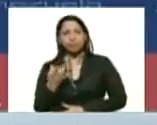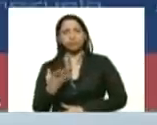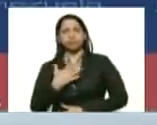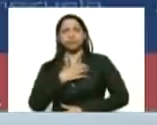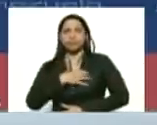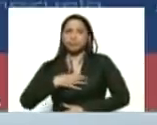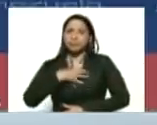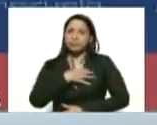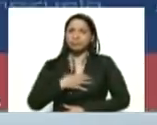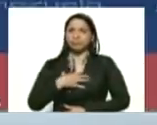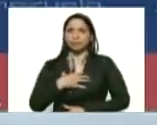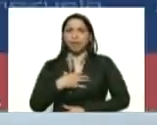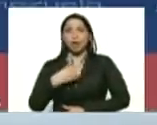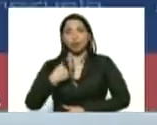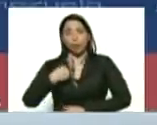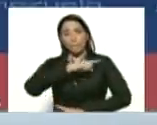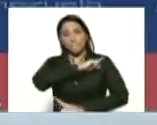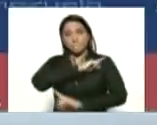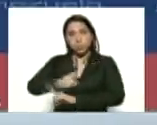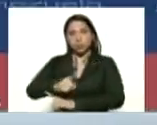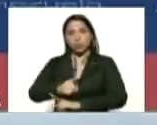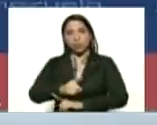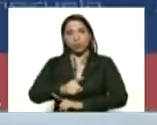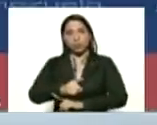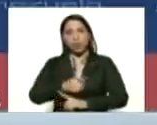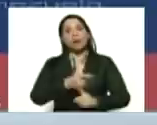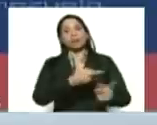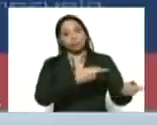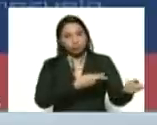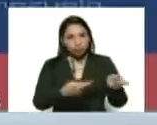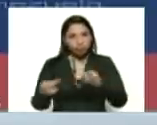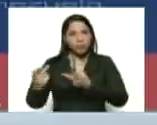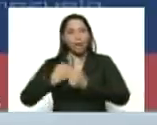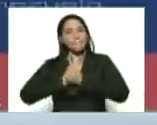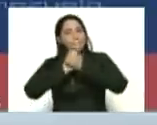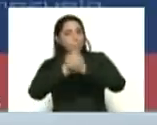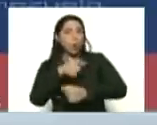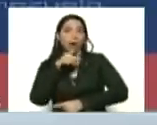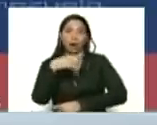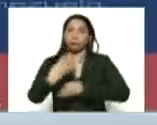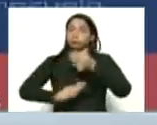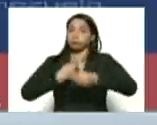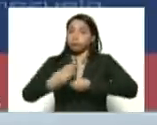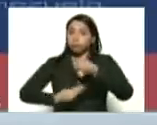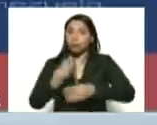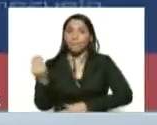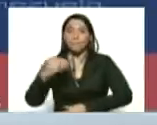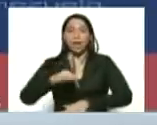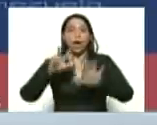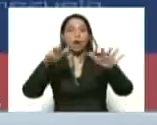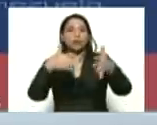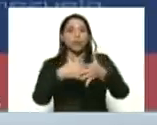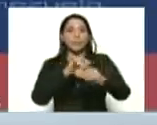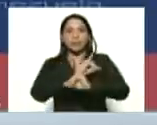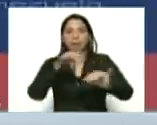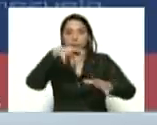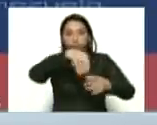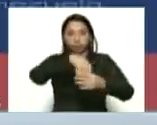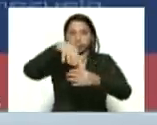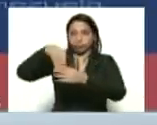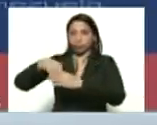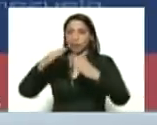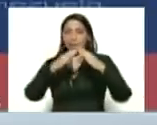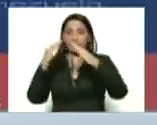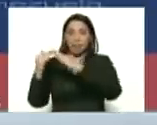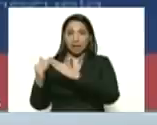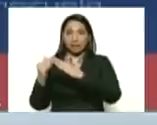por eso di la orden de recibirlos con amor y así se ha hecho ya más de 8 mil están en su casa al llegar